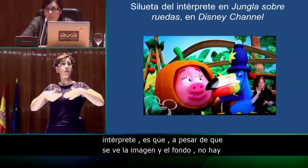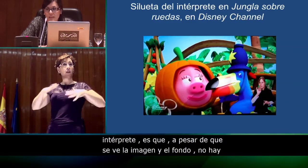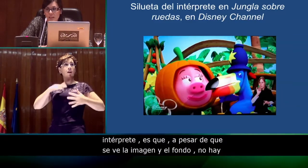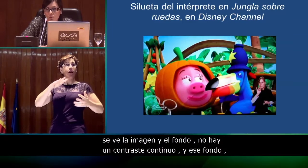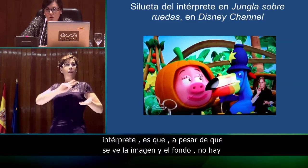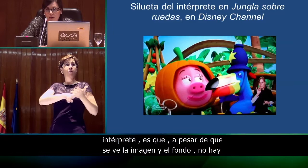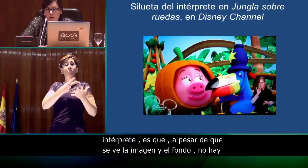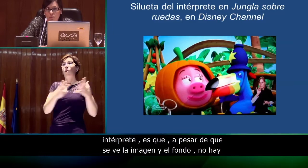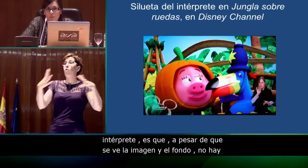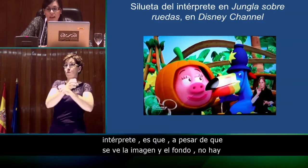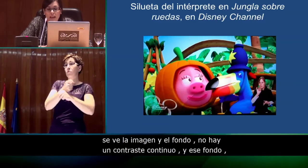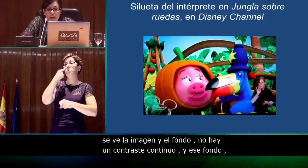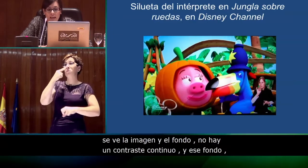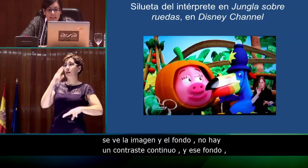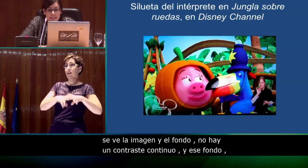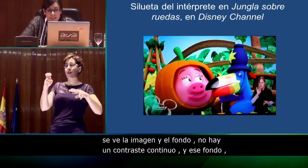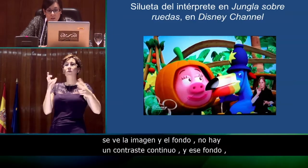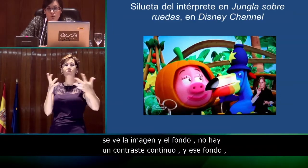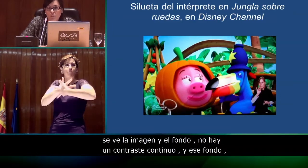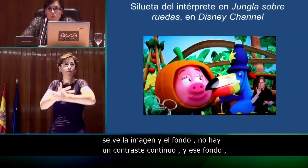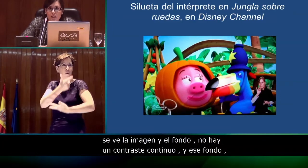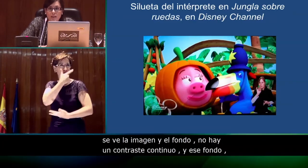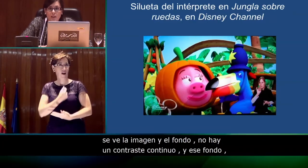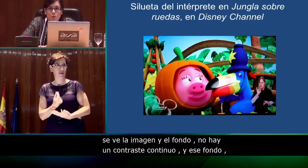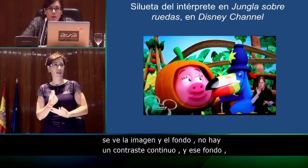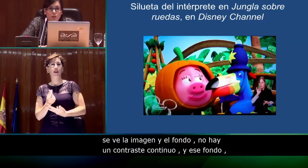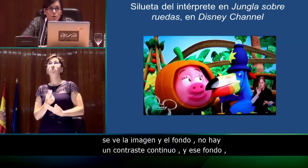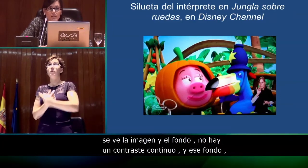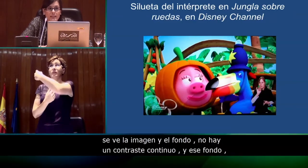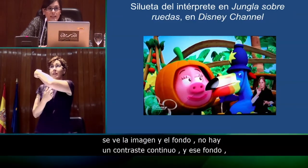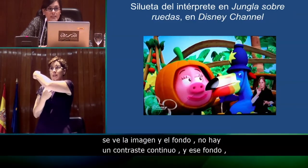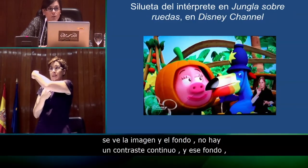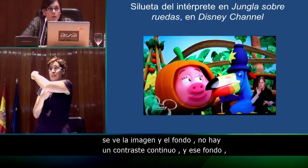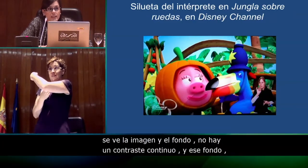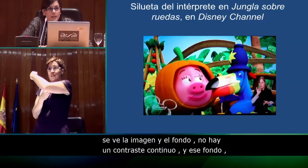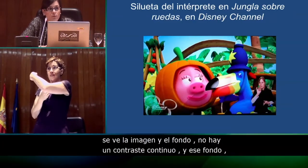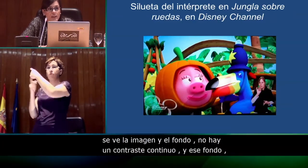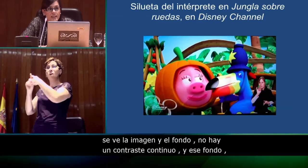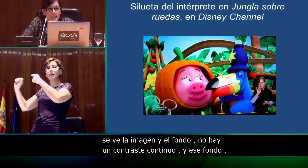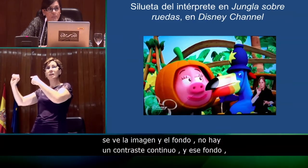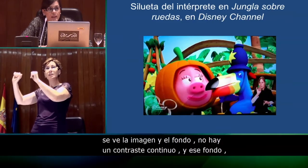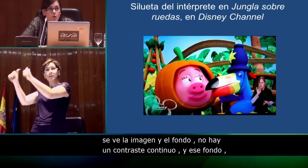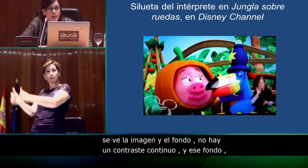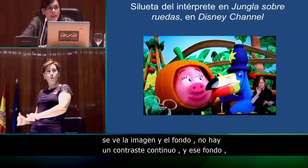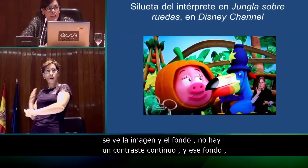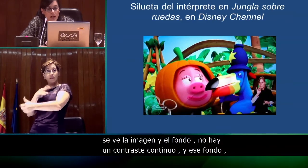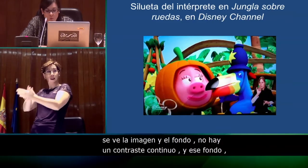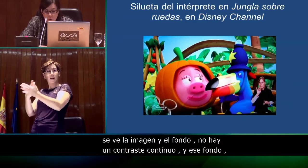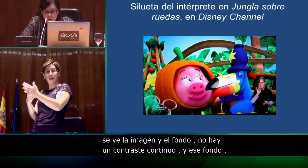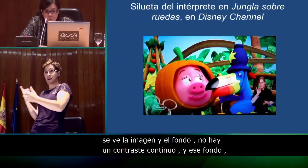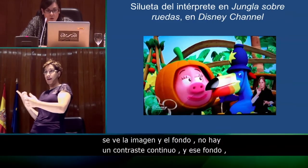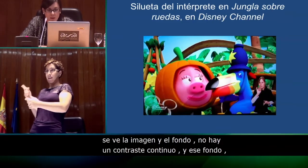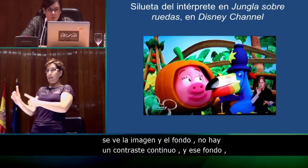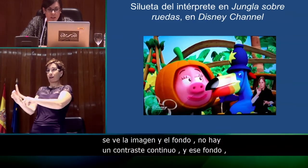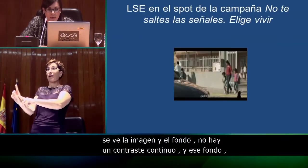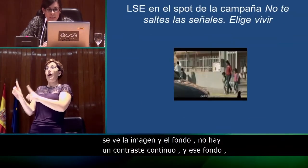normalmente es de color negro. Y esta segunda forma, la de la incorporación solamente de la silueta, fue la que se empleó en el anuncio